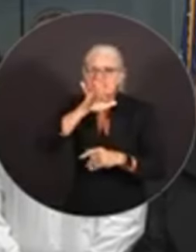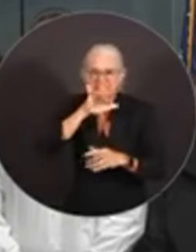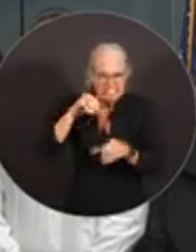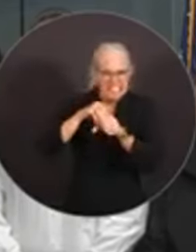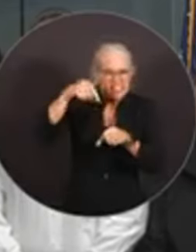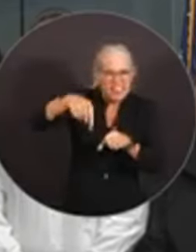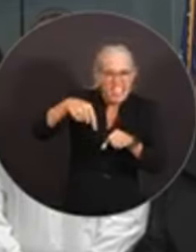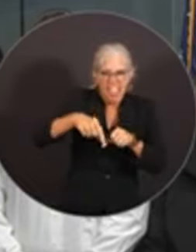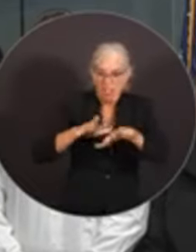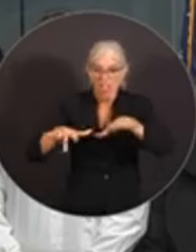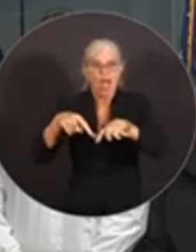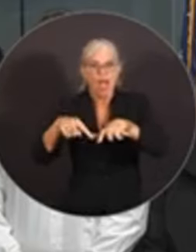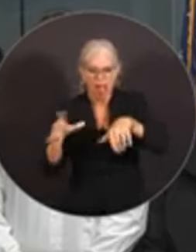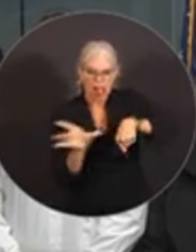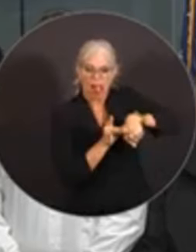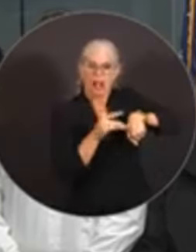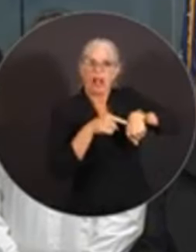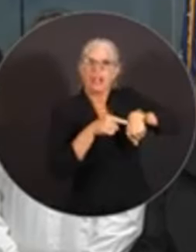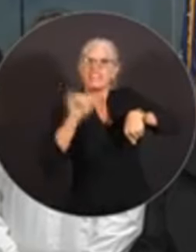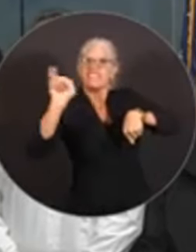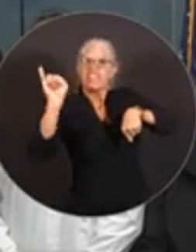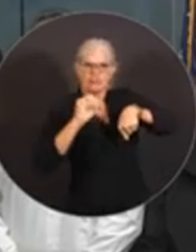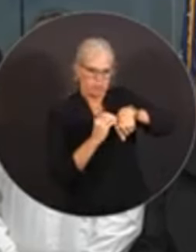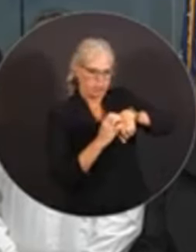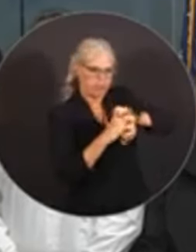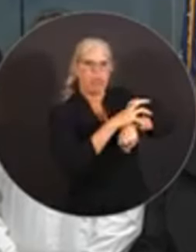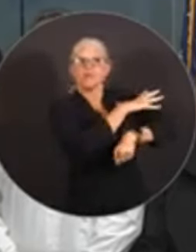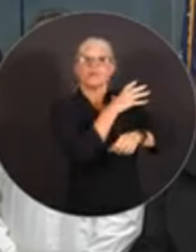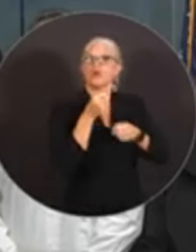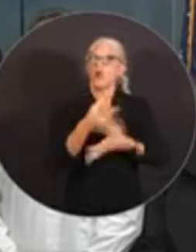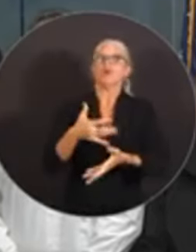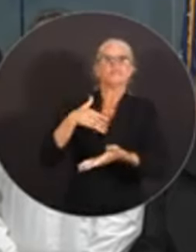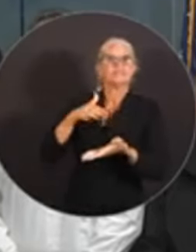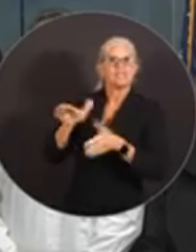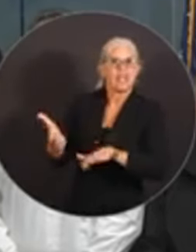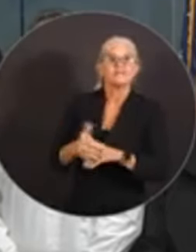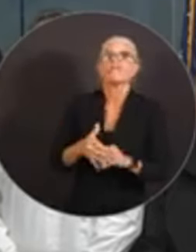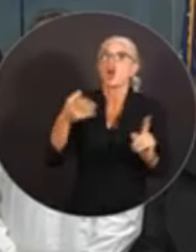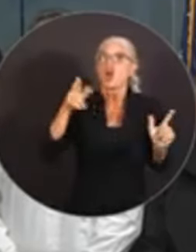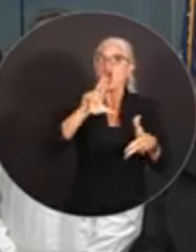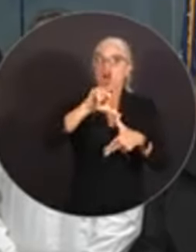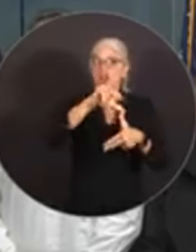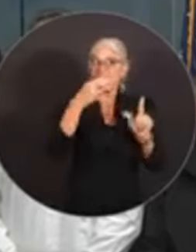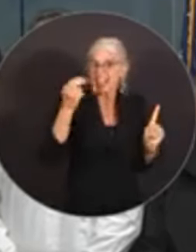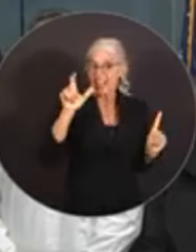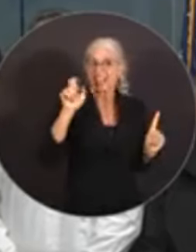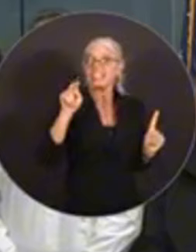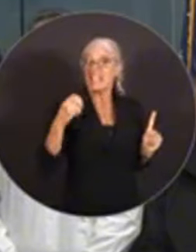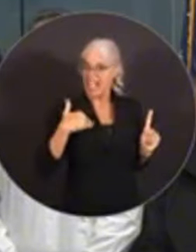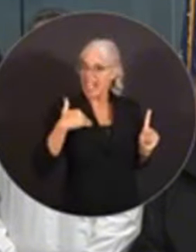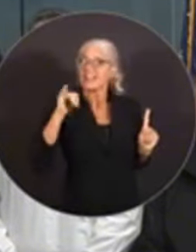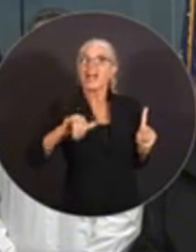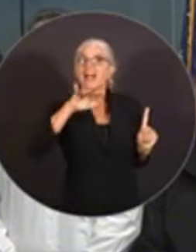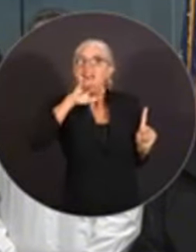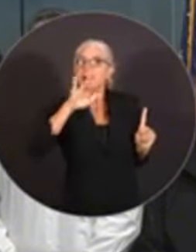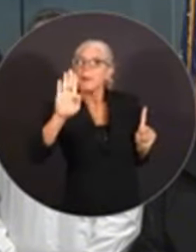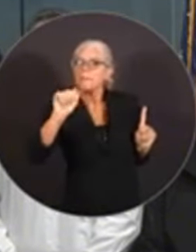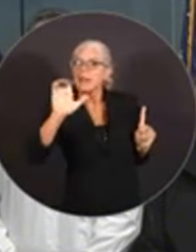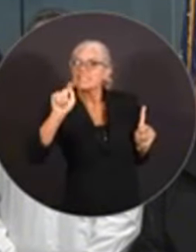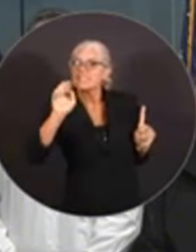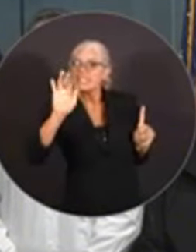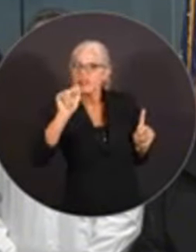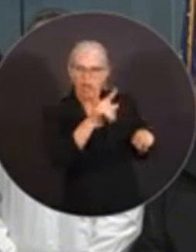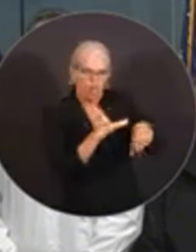a infecciones. Estas infecciones fue responsable por una muerte luego del huracán Helene. Así que eviten